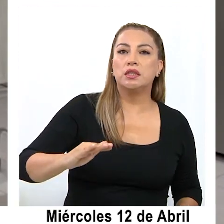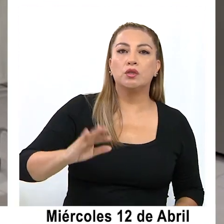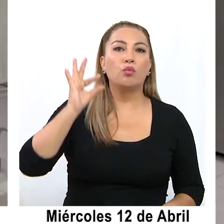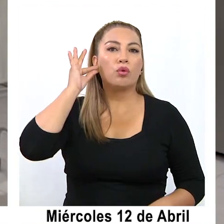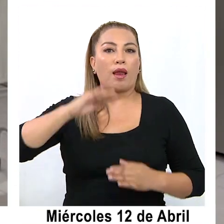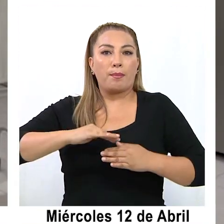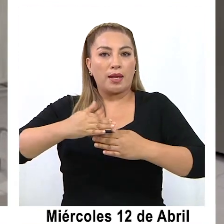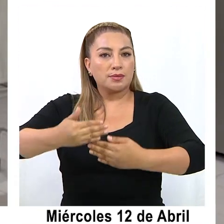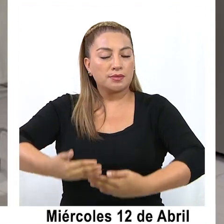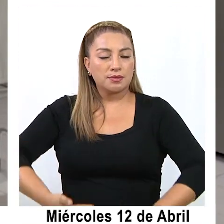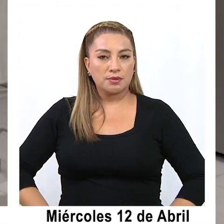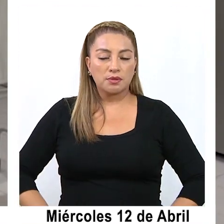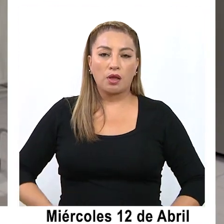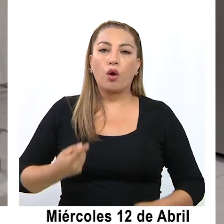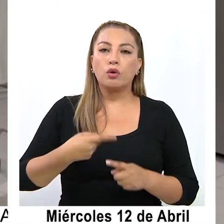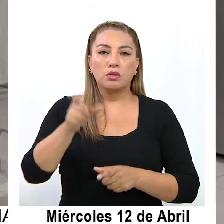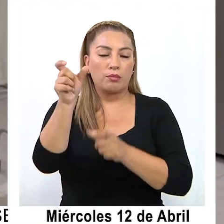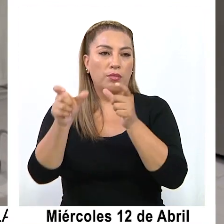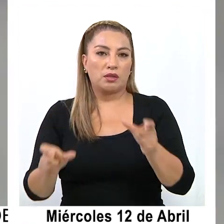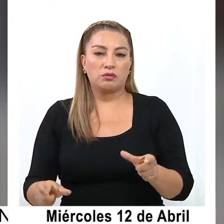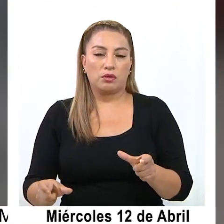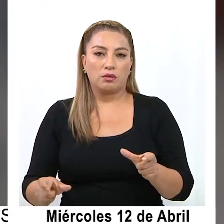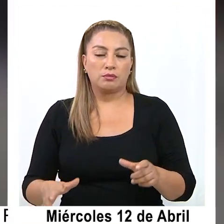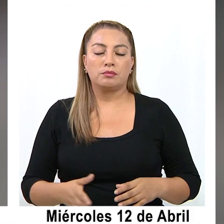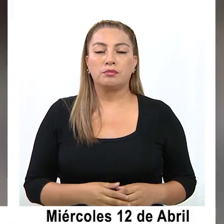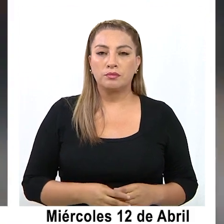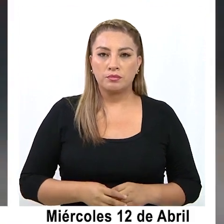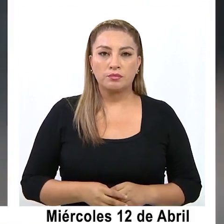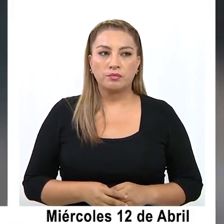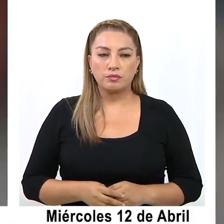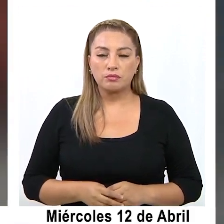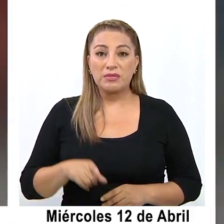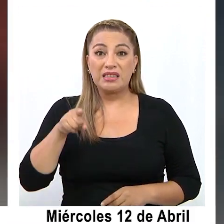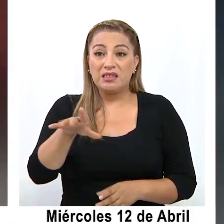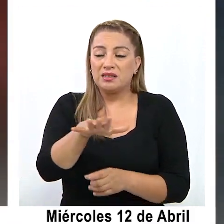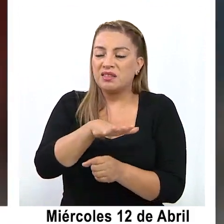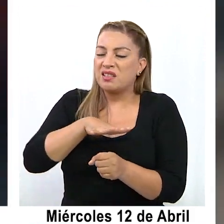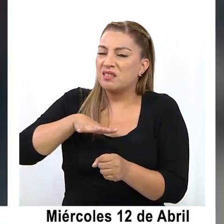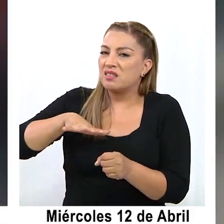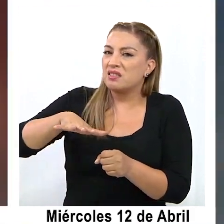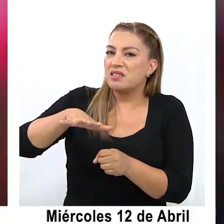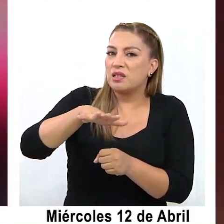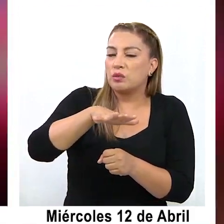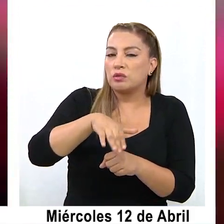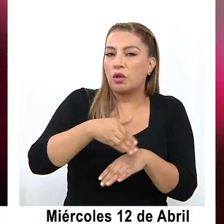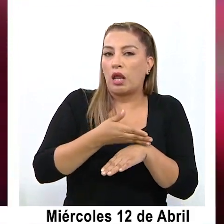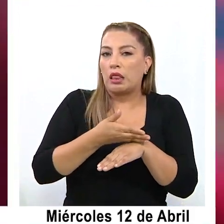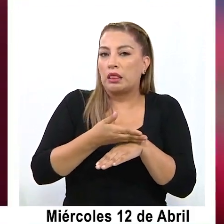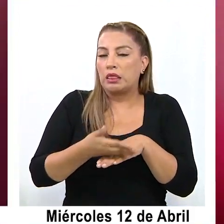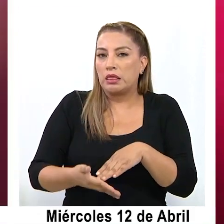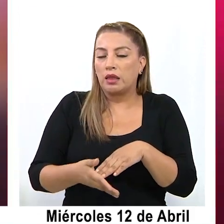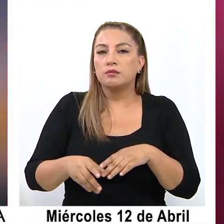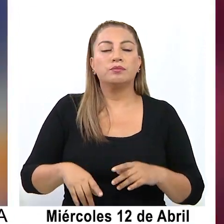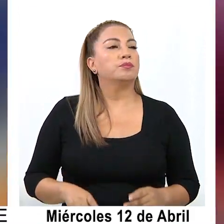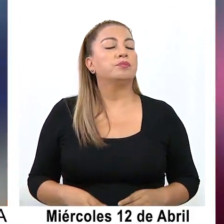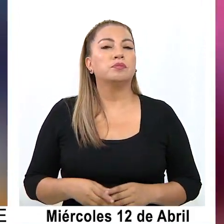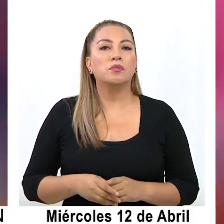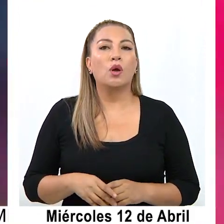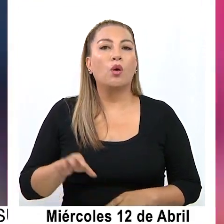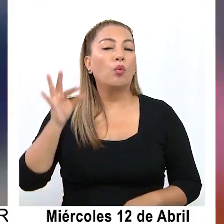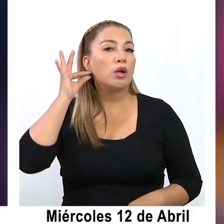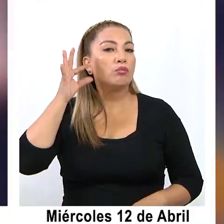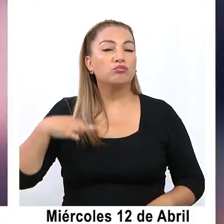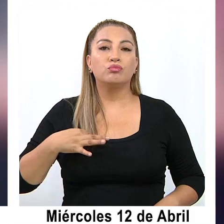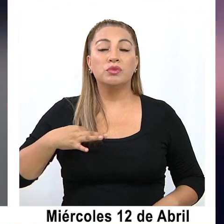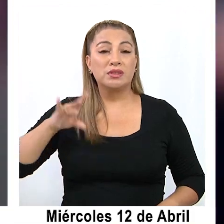embarazadas y otras personas con mal de altura. Una situación que podría tardar en resolverse, según relata una de